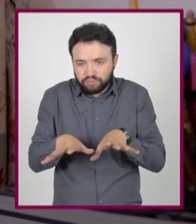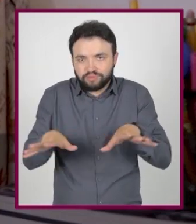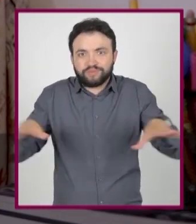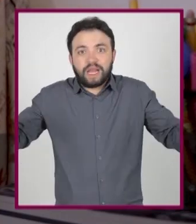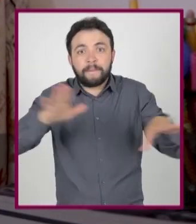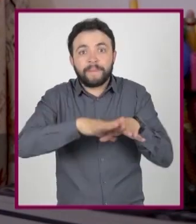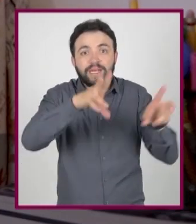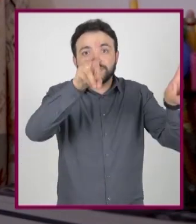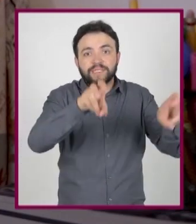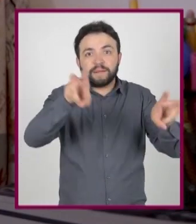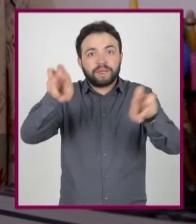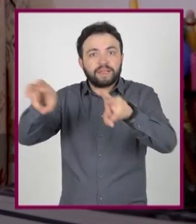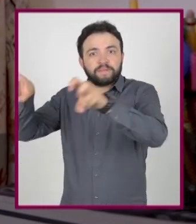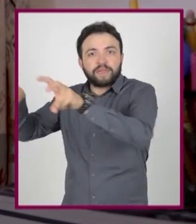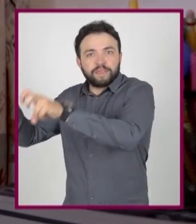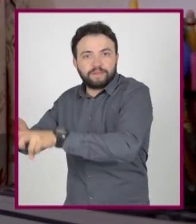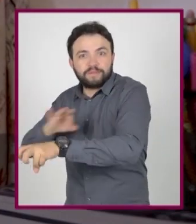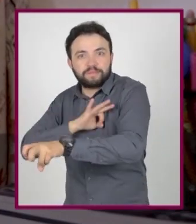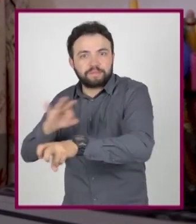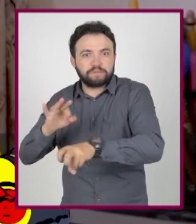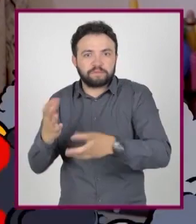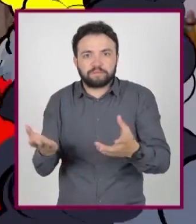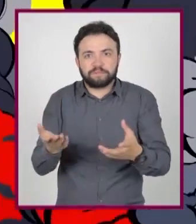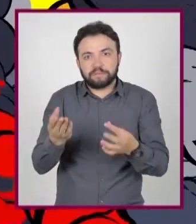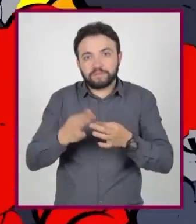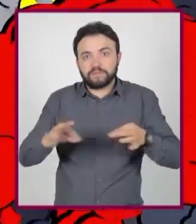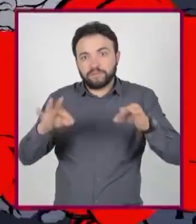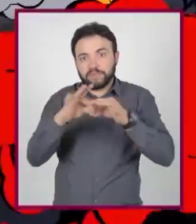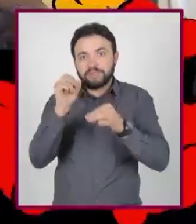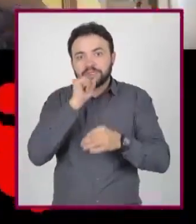otros temas que actualmente son muy pertinentes.